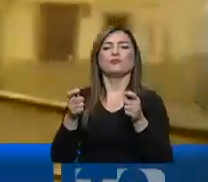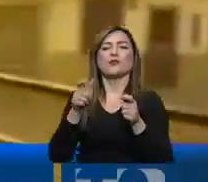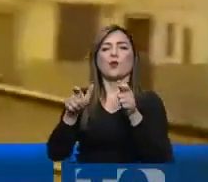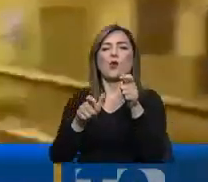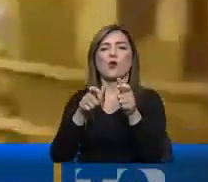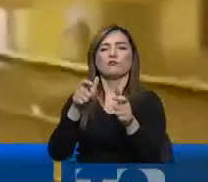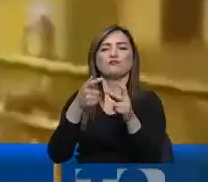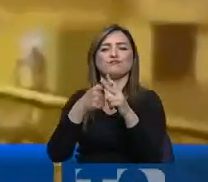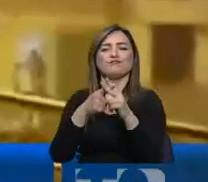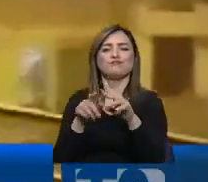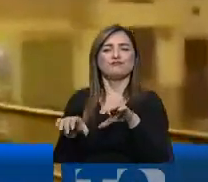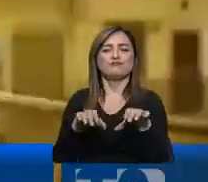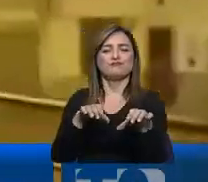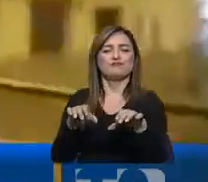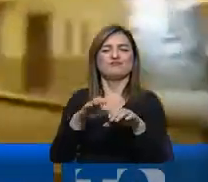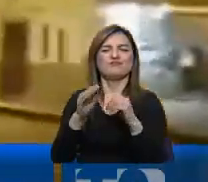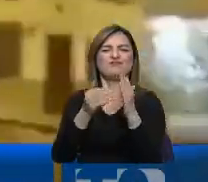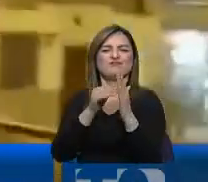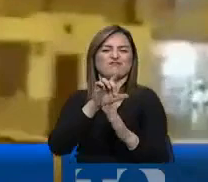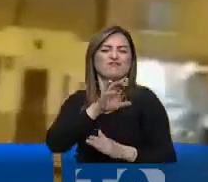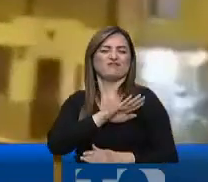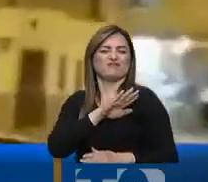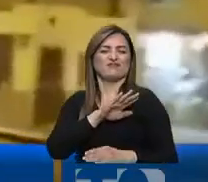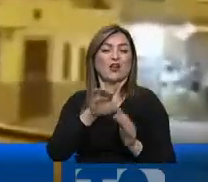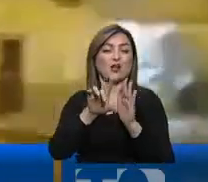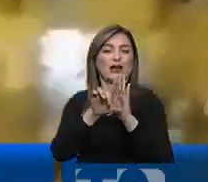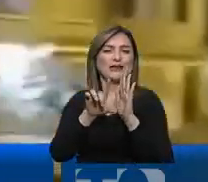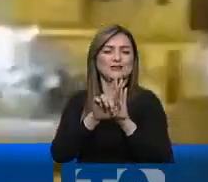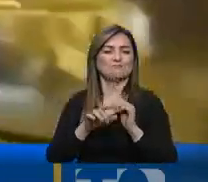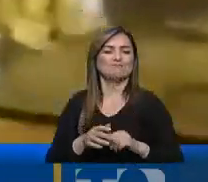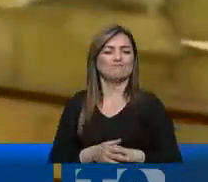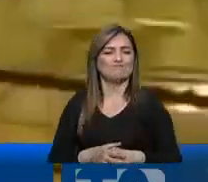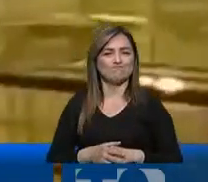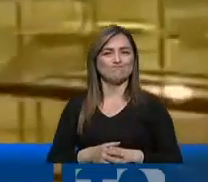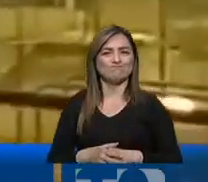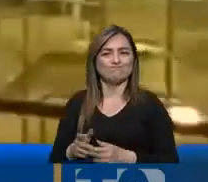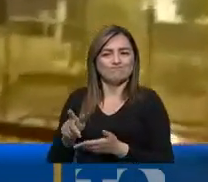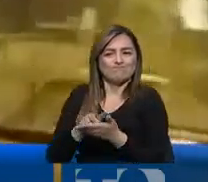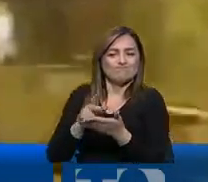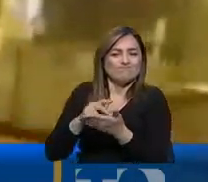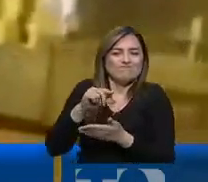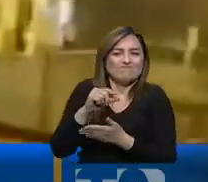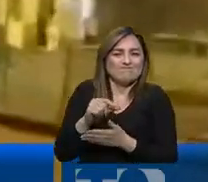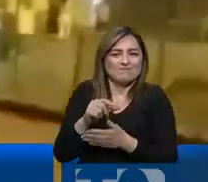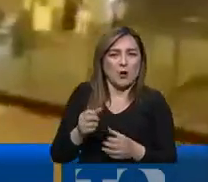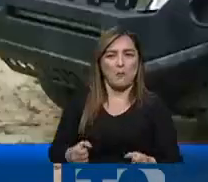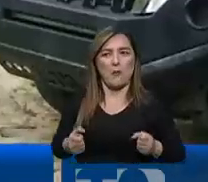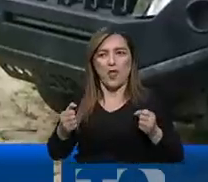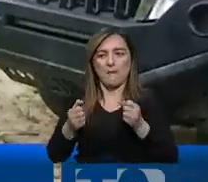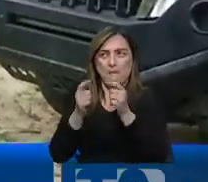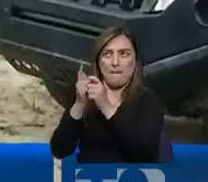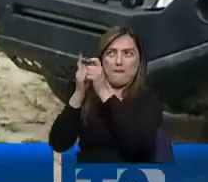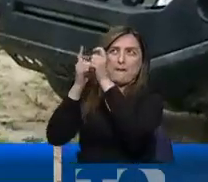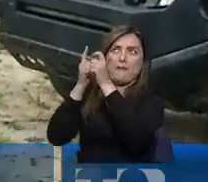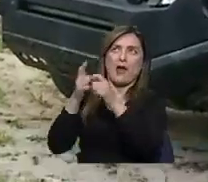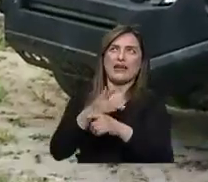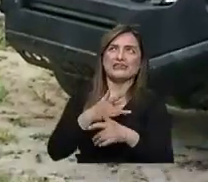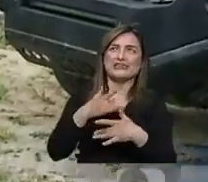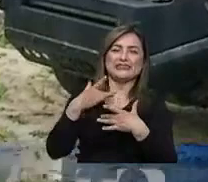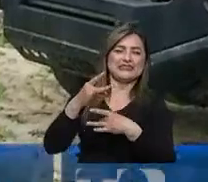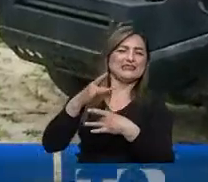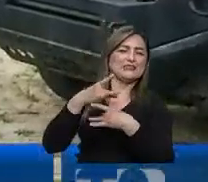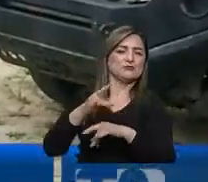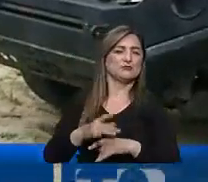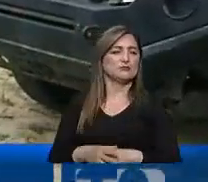sujetos que recién inician sus actividades delictivas. Apenas reciben ganancia, pero también están midiendo el poder de tener un fusil en sus manos. La Policía Nacional ha